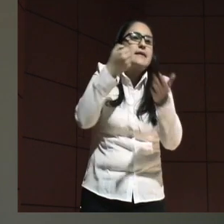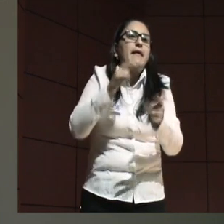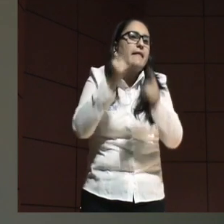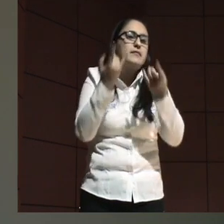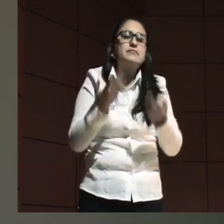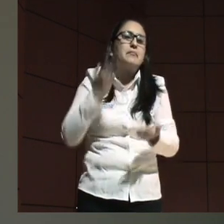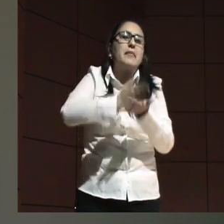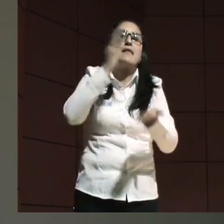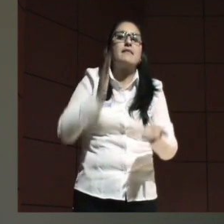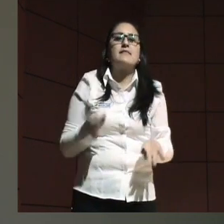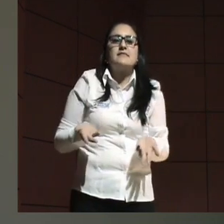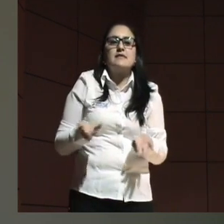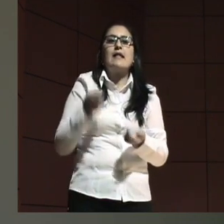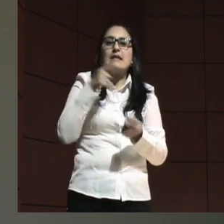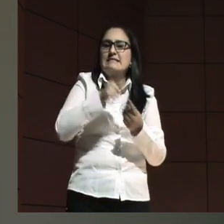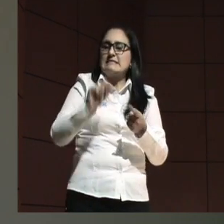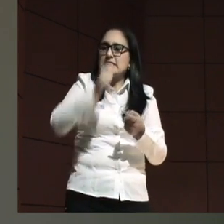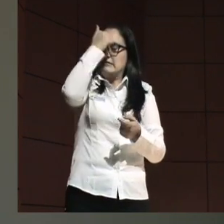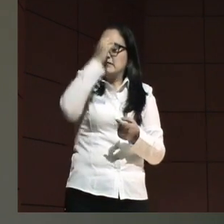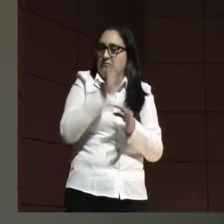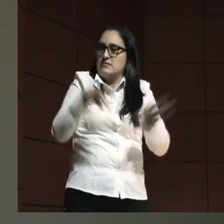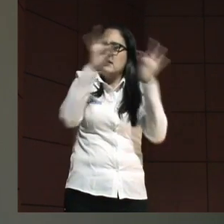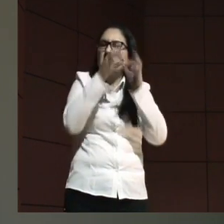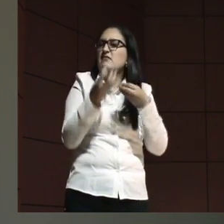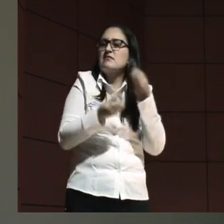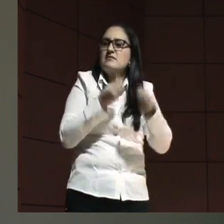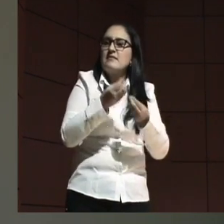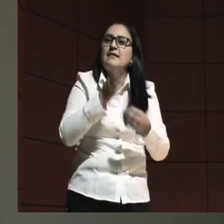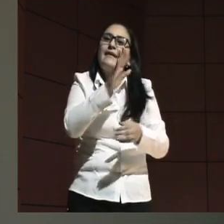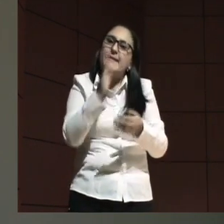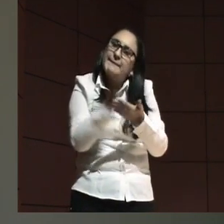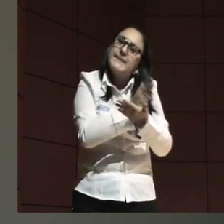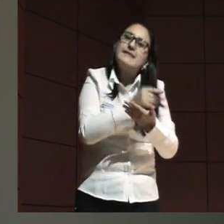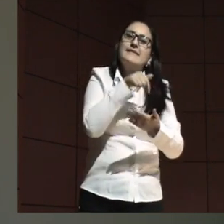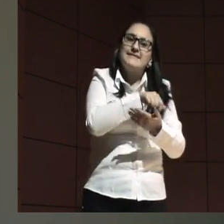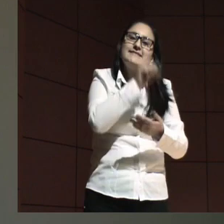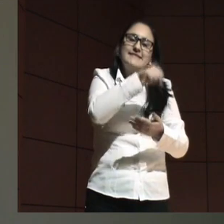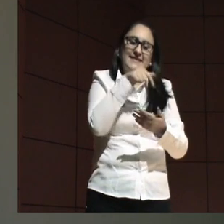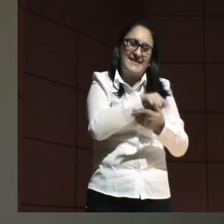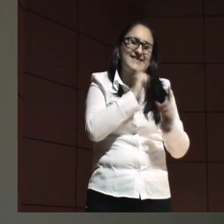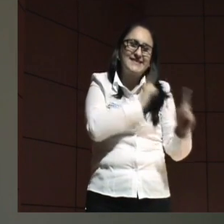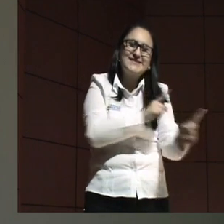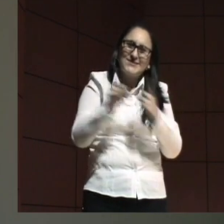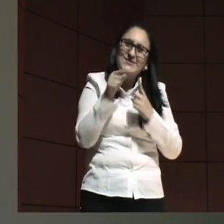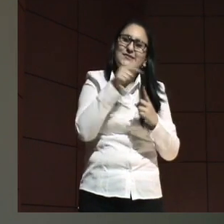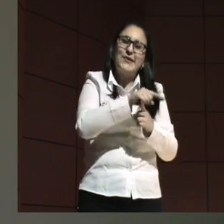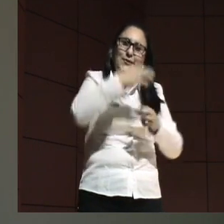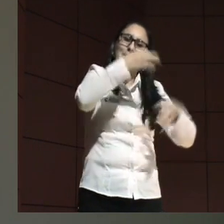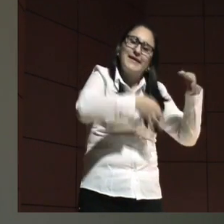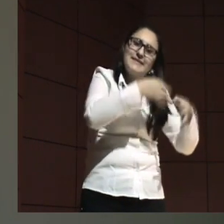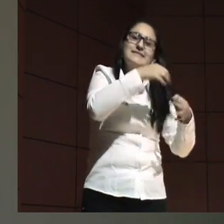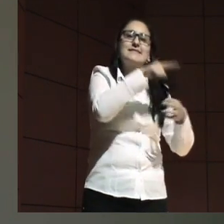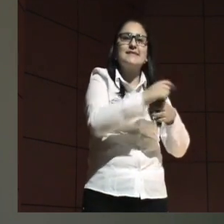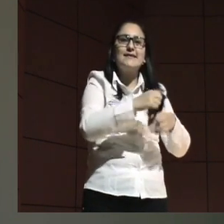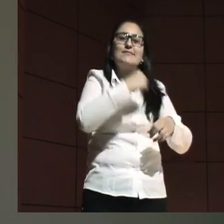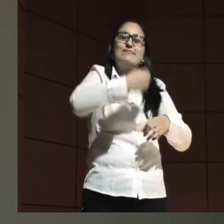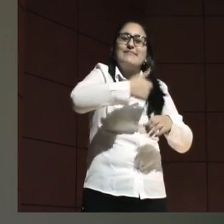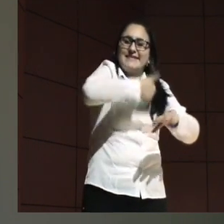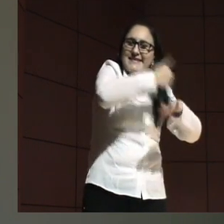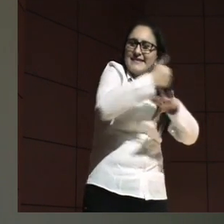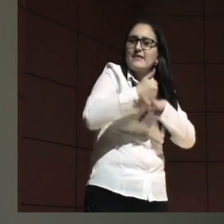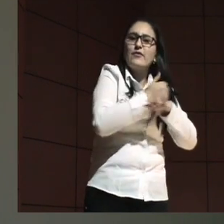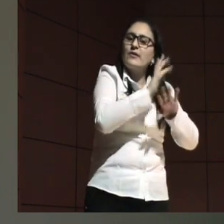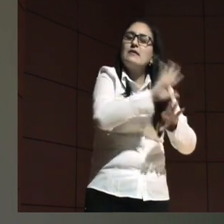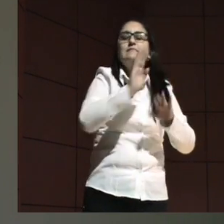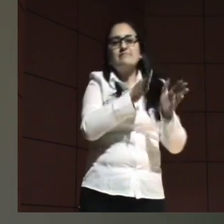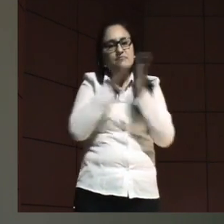una de las cosas primarias que hay que hacer aparte de este discurso sobre los jueces sobre el poder directivo es